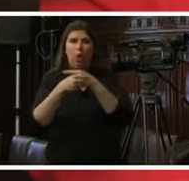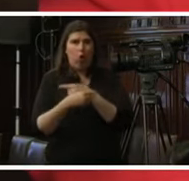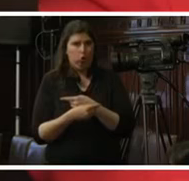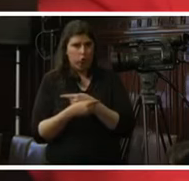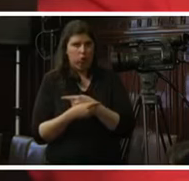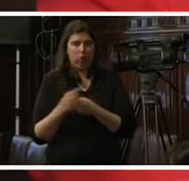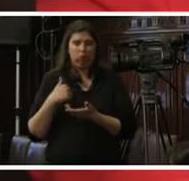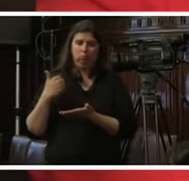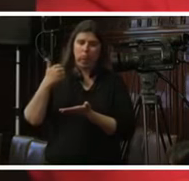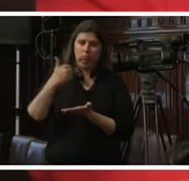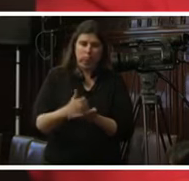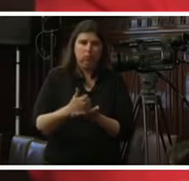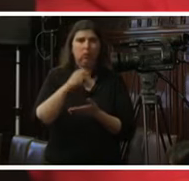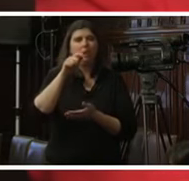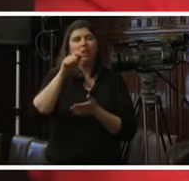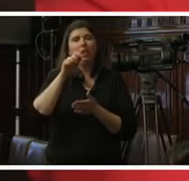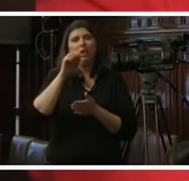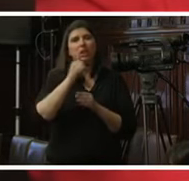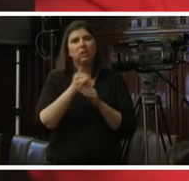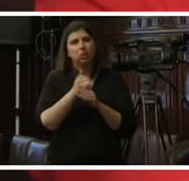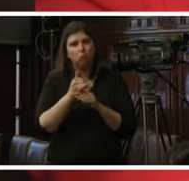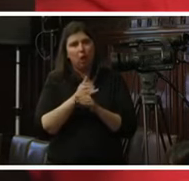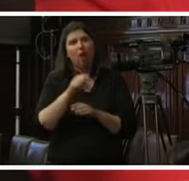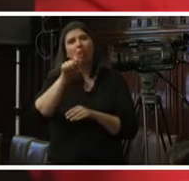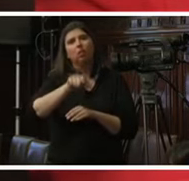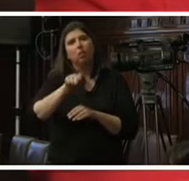nuestra institucional del tribunal constitucional